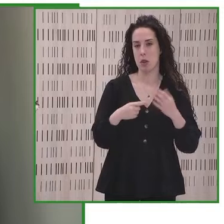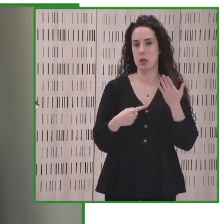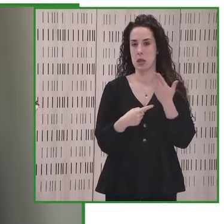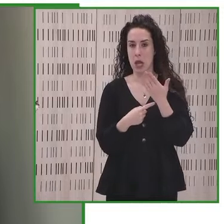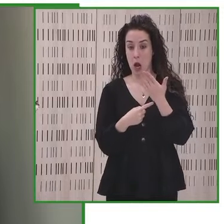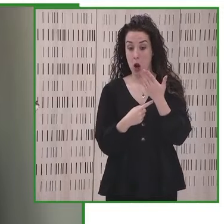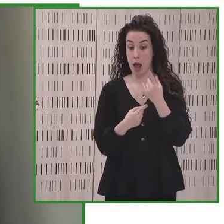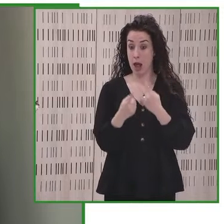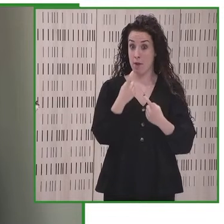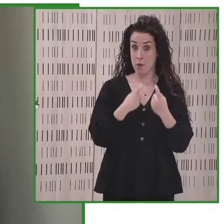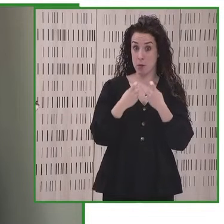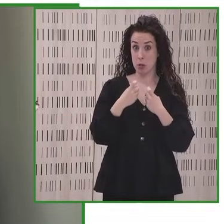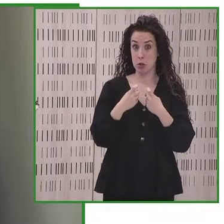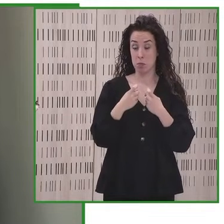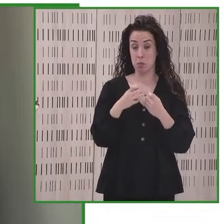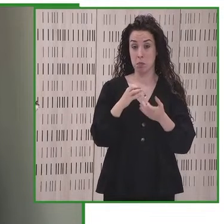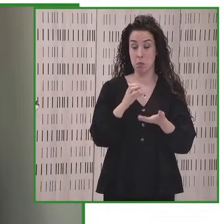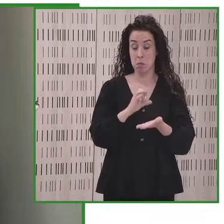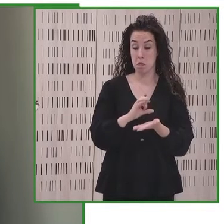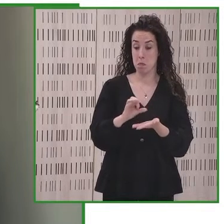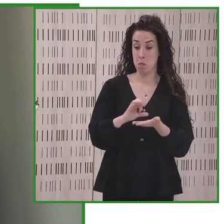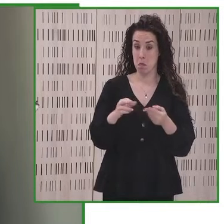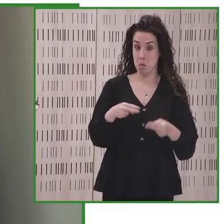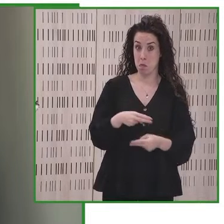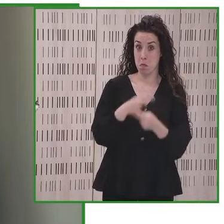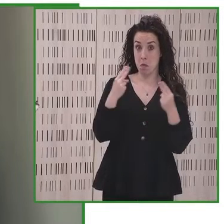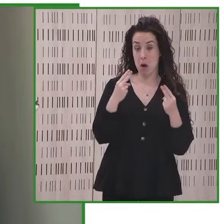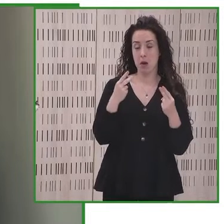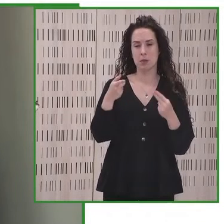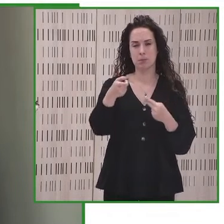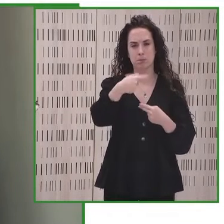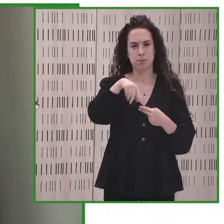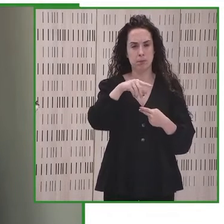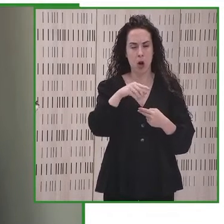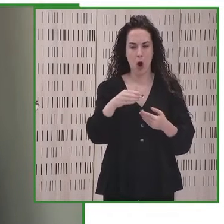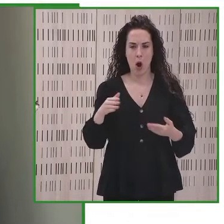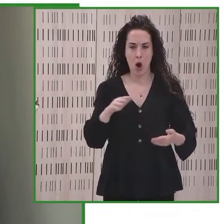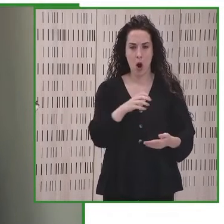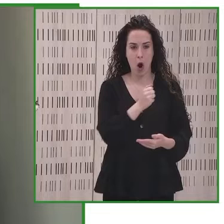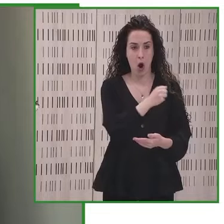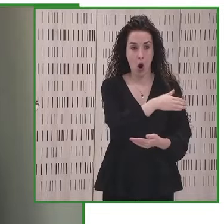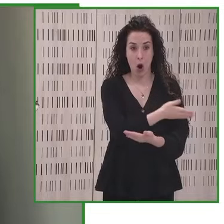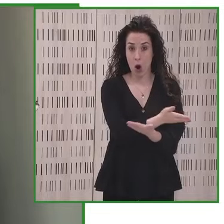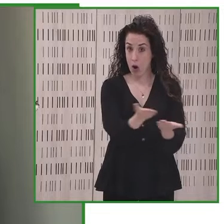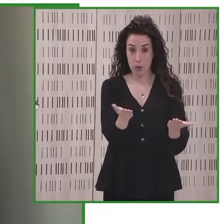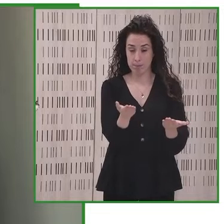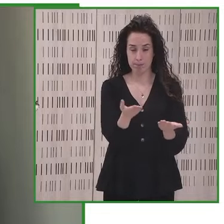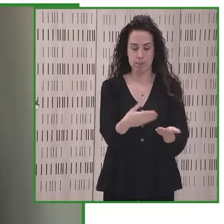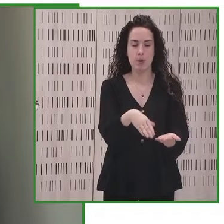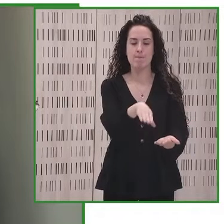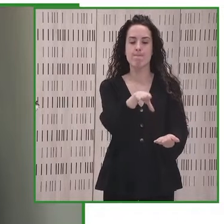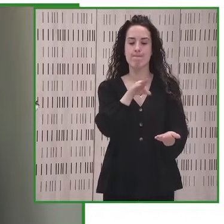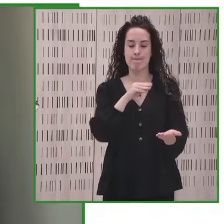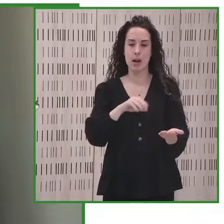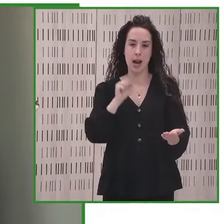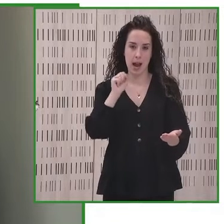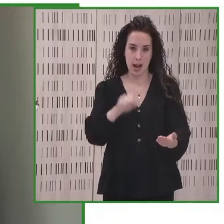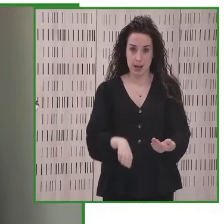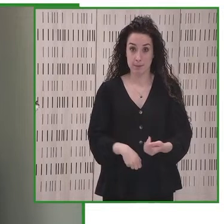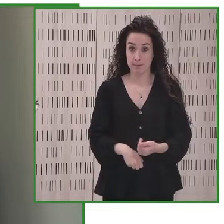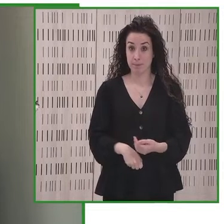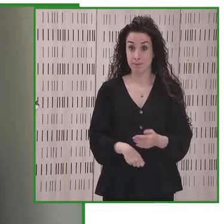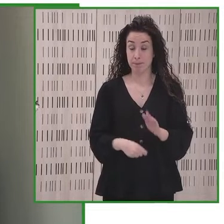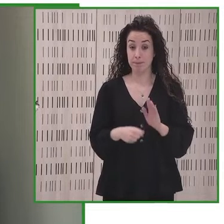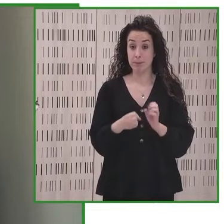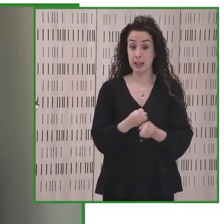información y los servicios públicos para que puedan ser comprensibles y utilizables por todas las personas De acuerdo a las cifras que